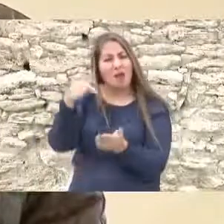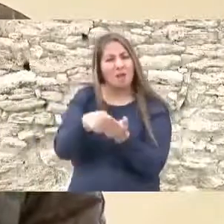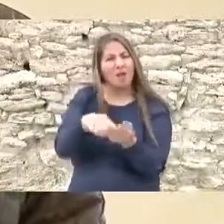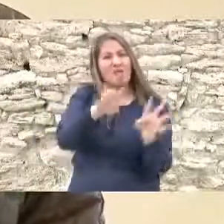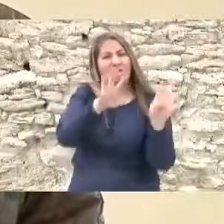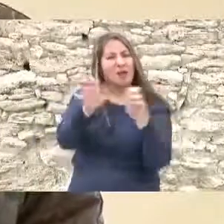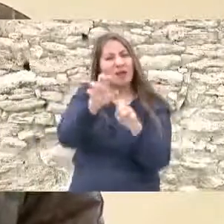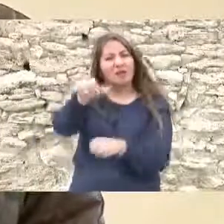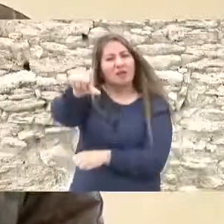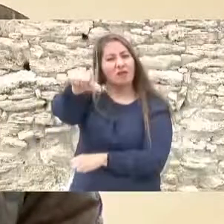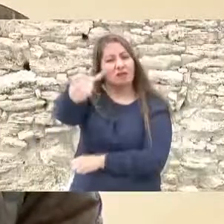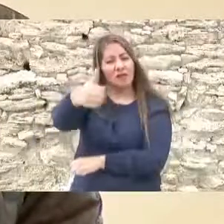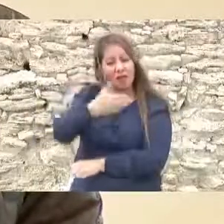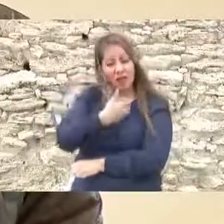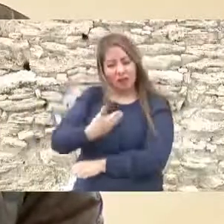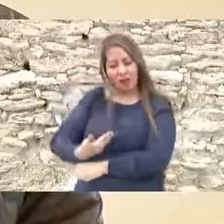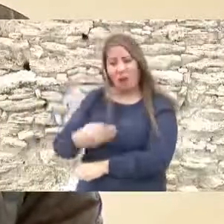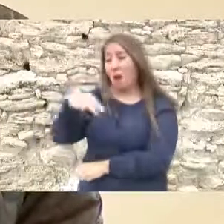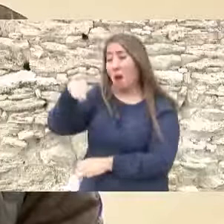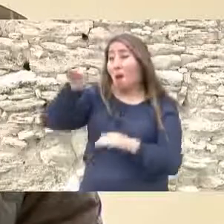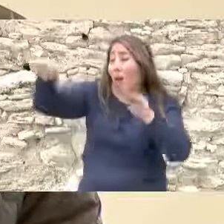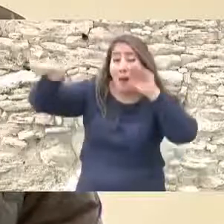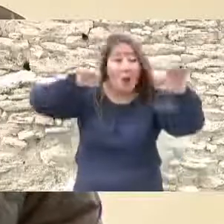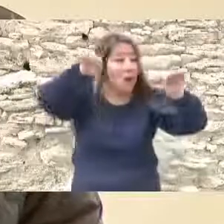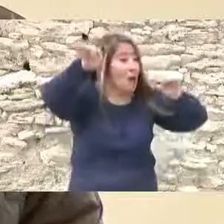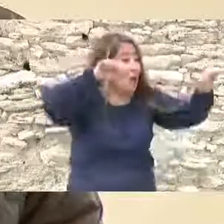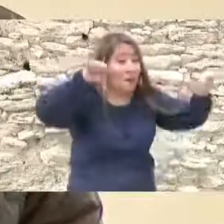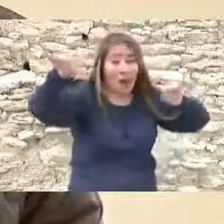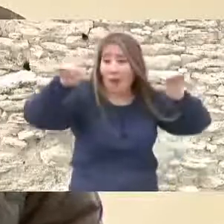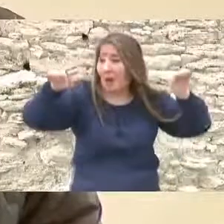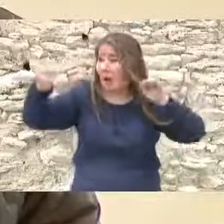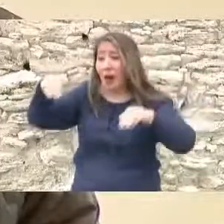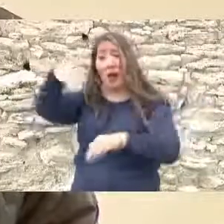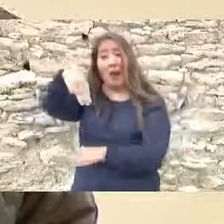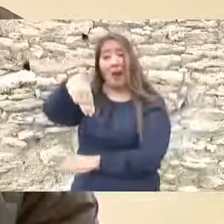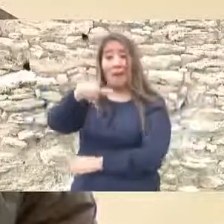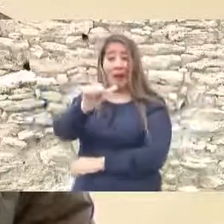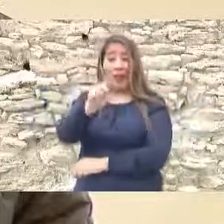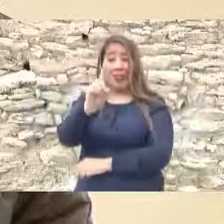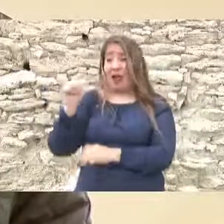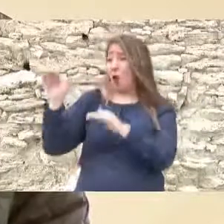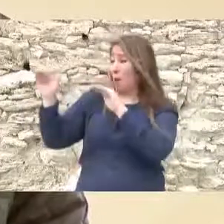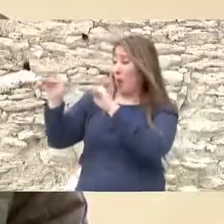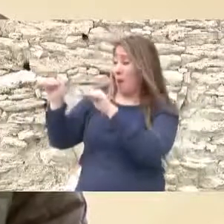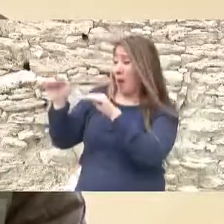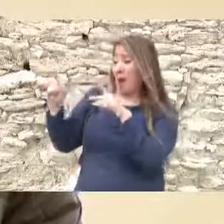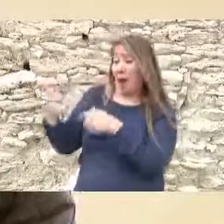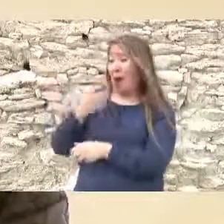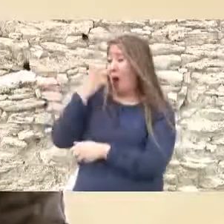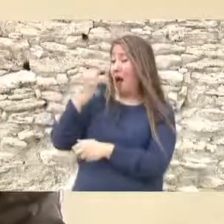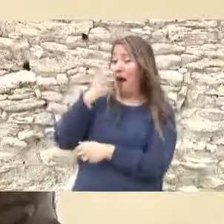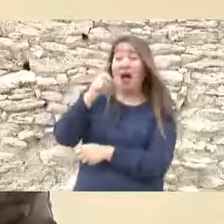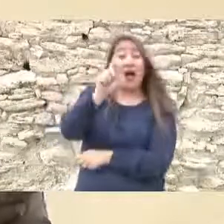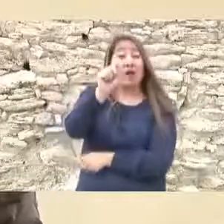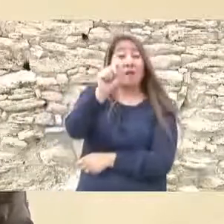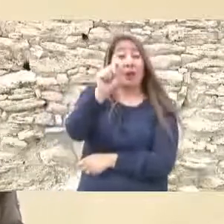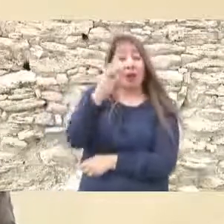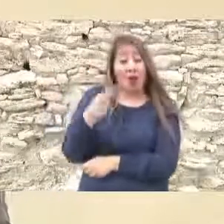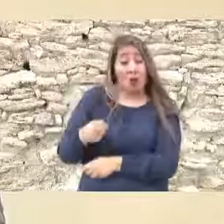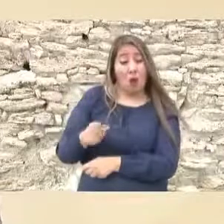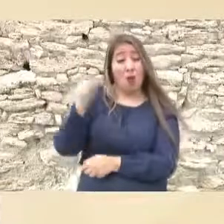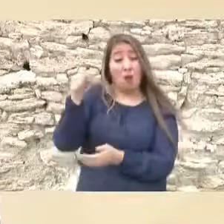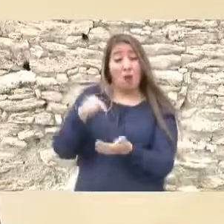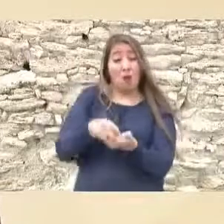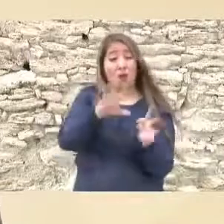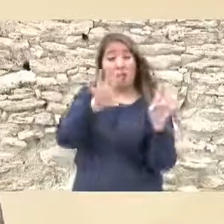porque el presidente Madero convoca al pueblo a tomar las armas en contra de Porfirio Díaz el 20 de noviembre de